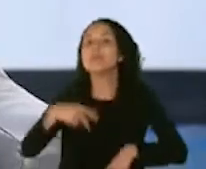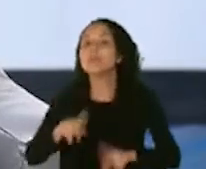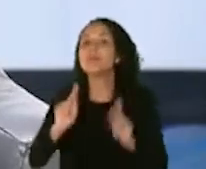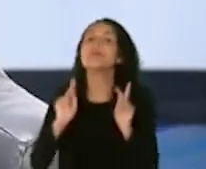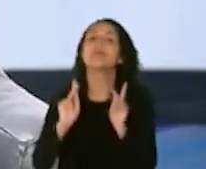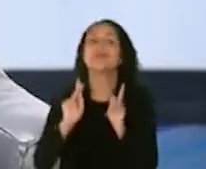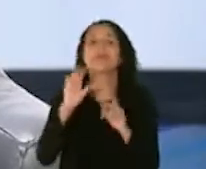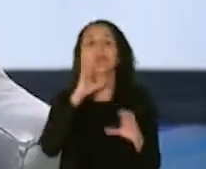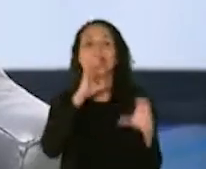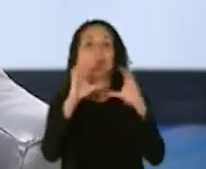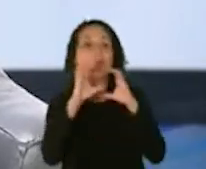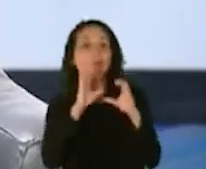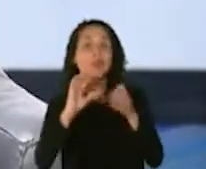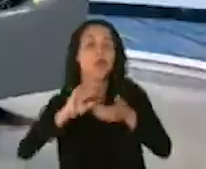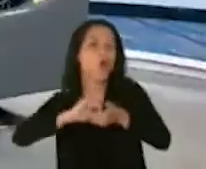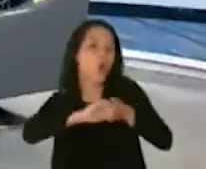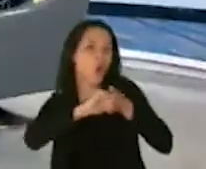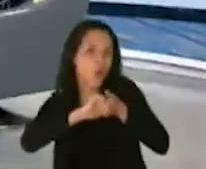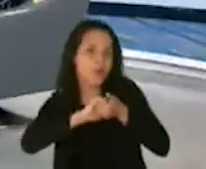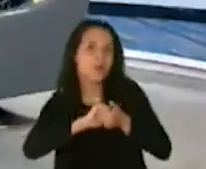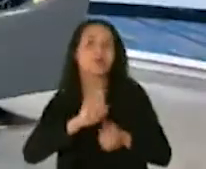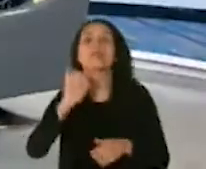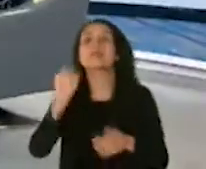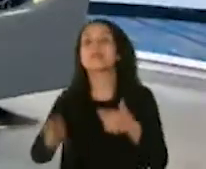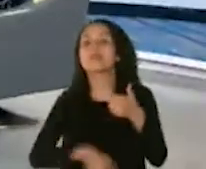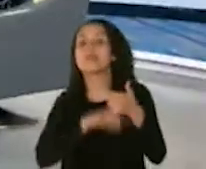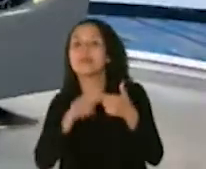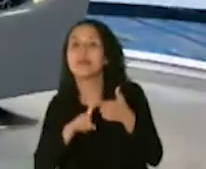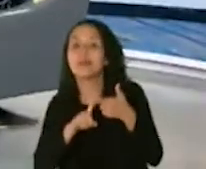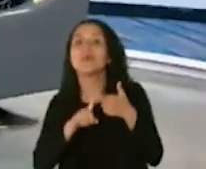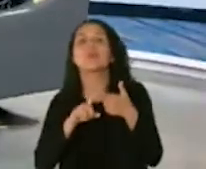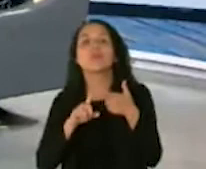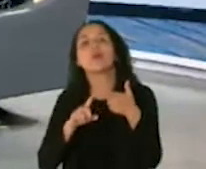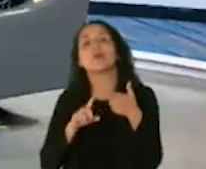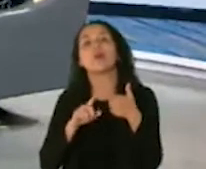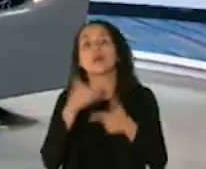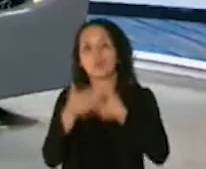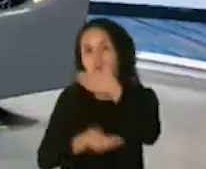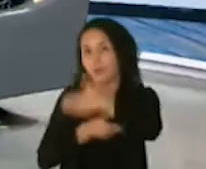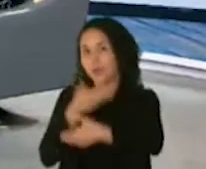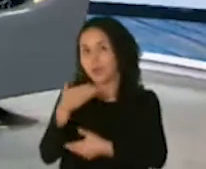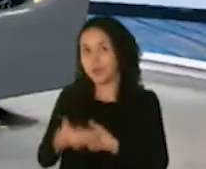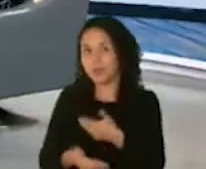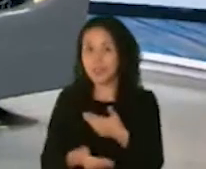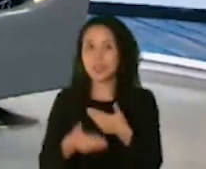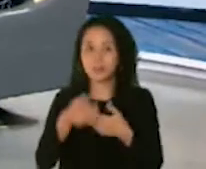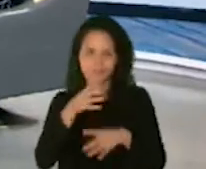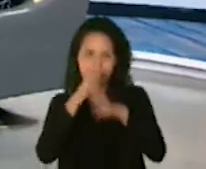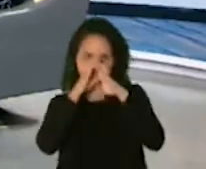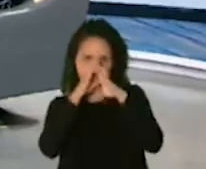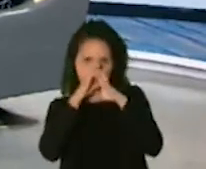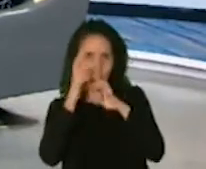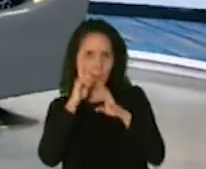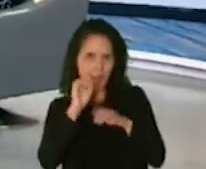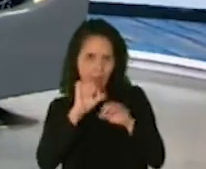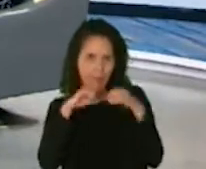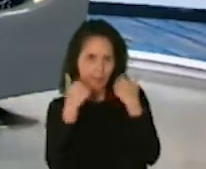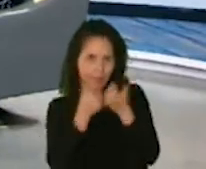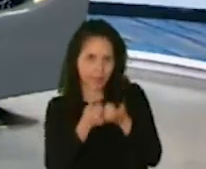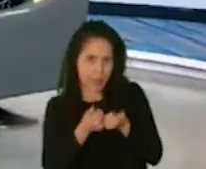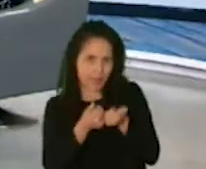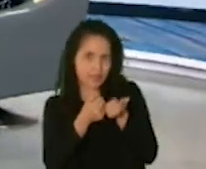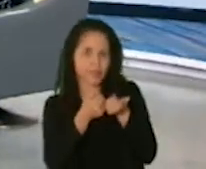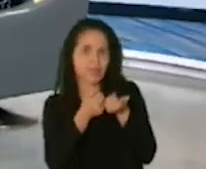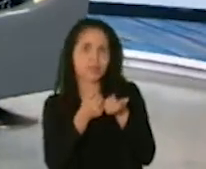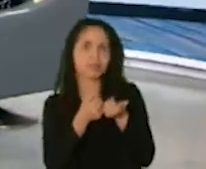colaboración. Y segundo, que los procesos rigurosos que se llevan en las agencias reguladoras, la ley